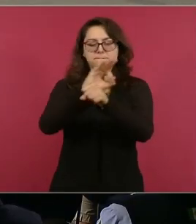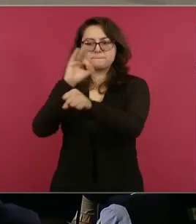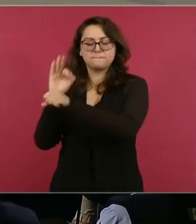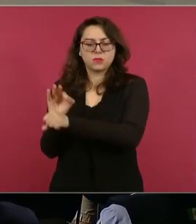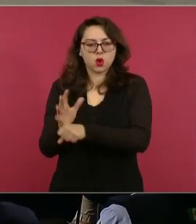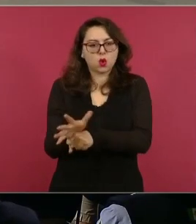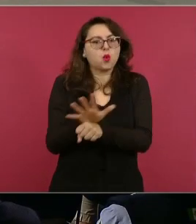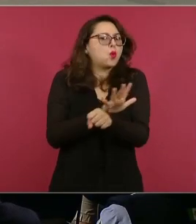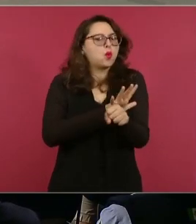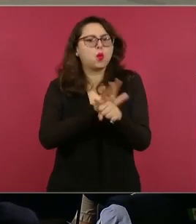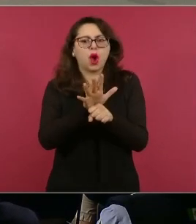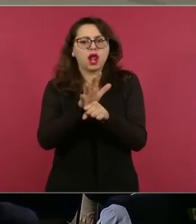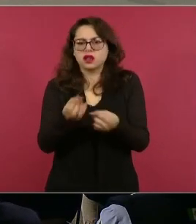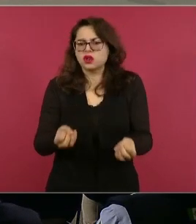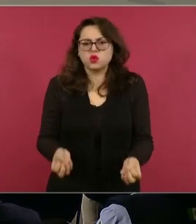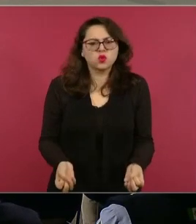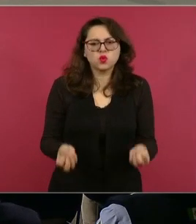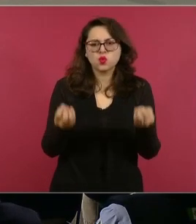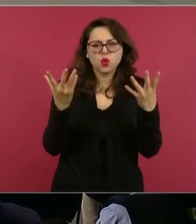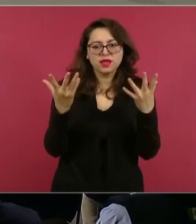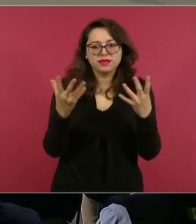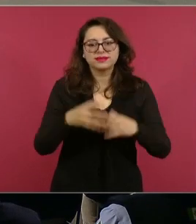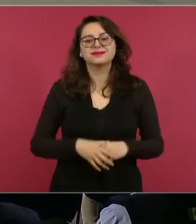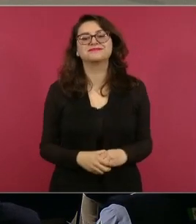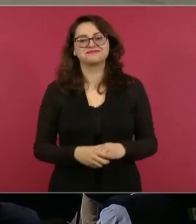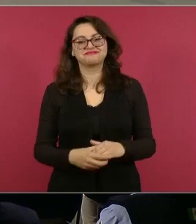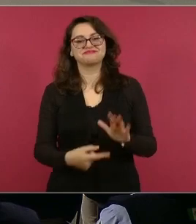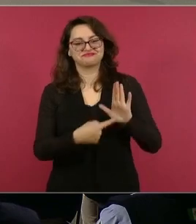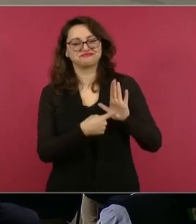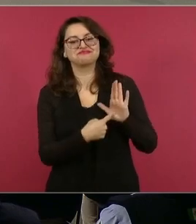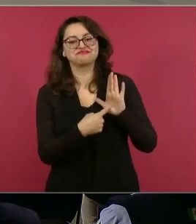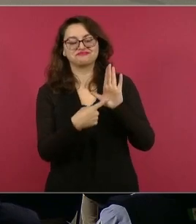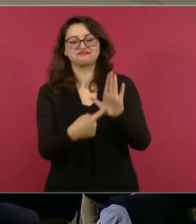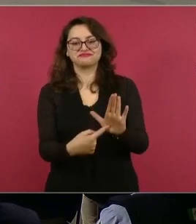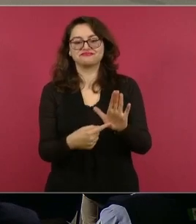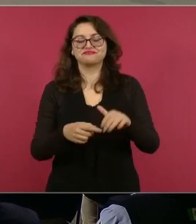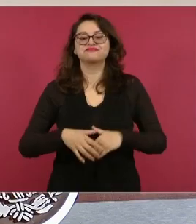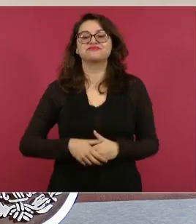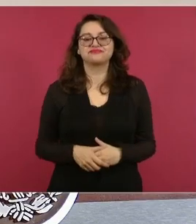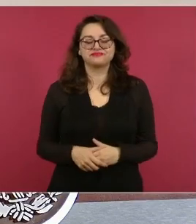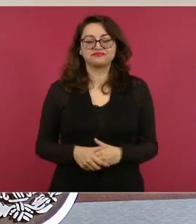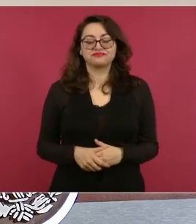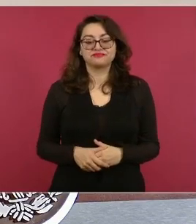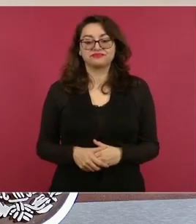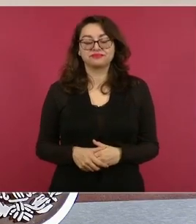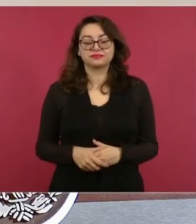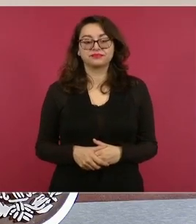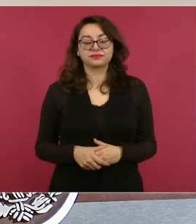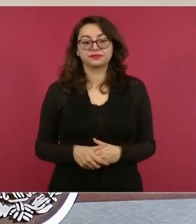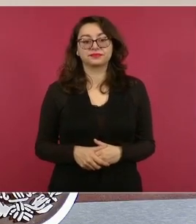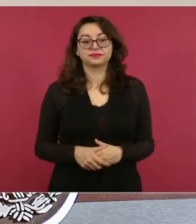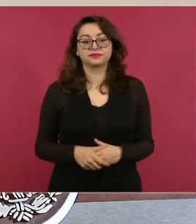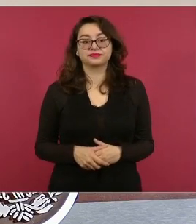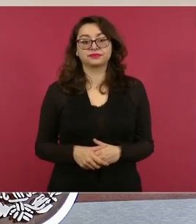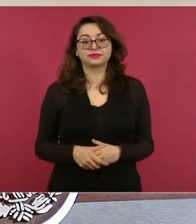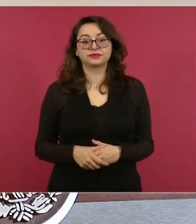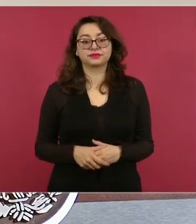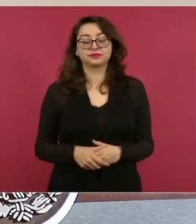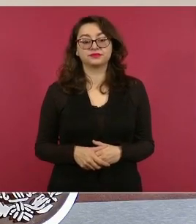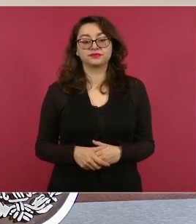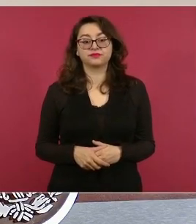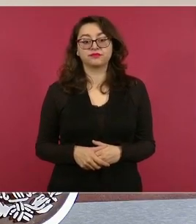lámina de favor. ¿Y cuál es la importancia de nuestro país? Como ustedes bien saben, somos